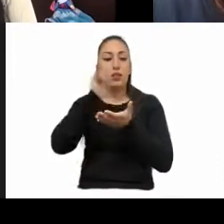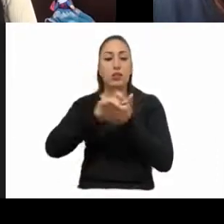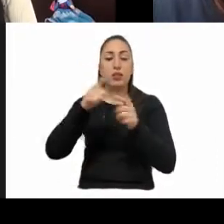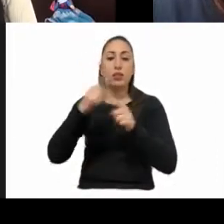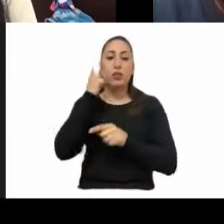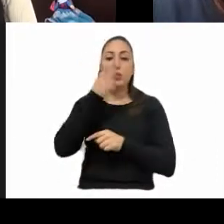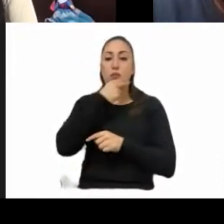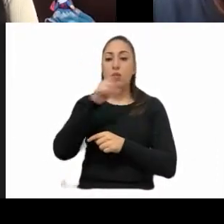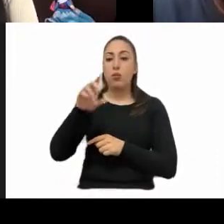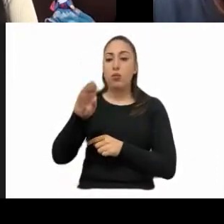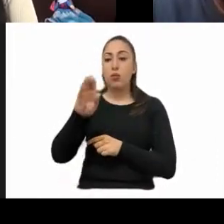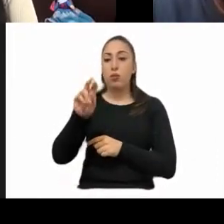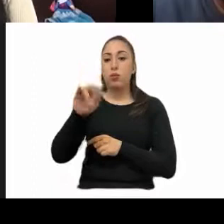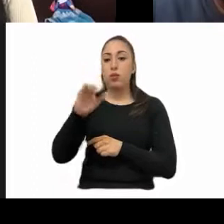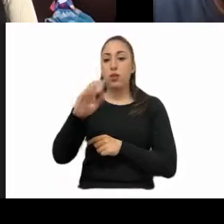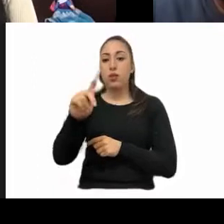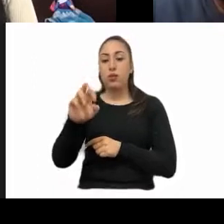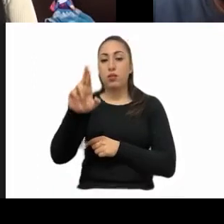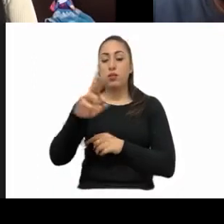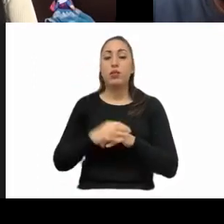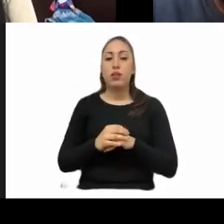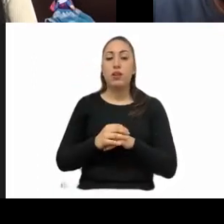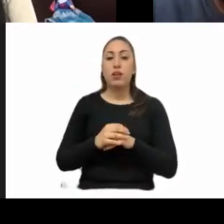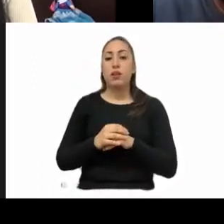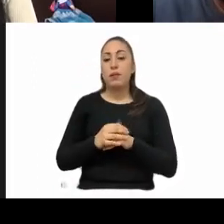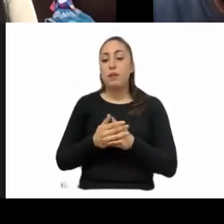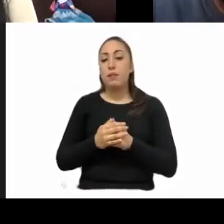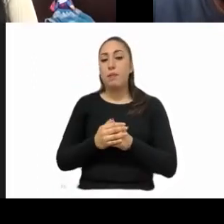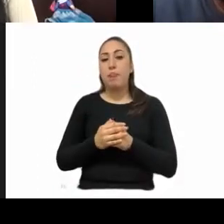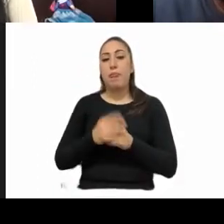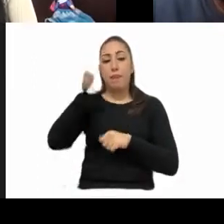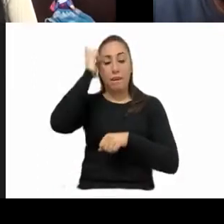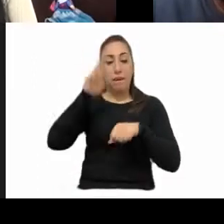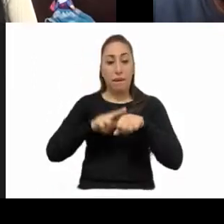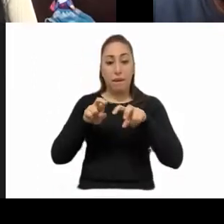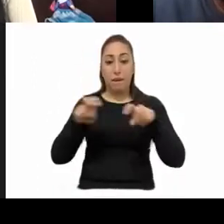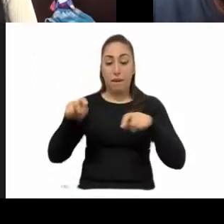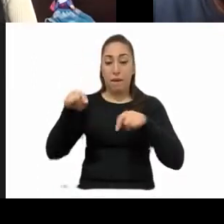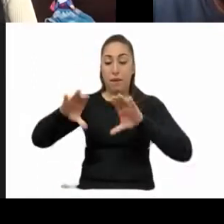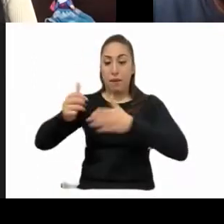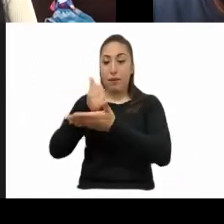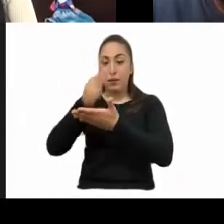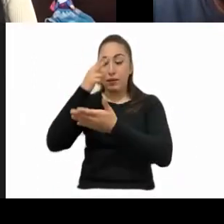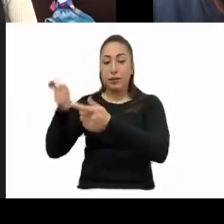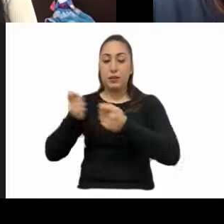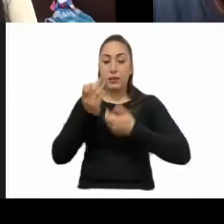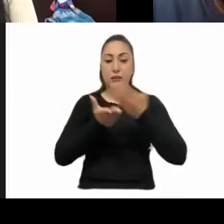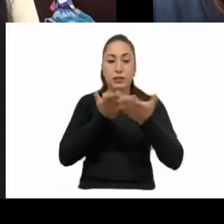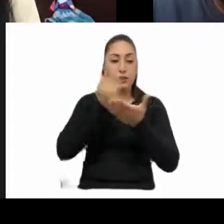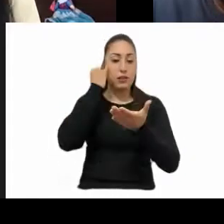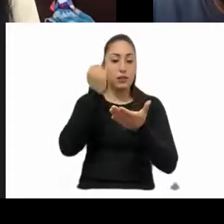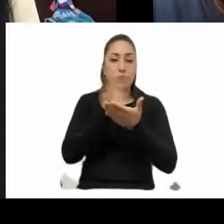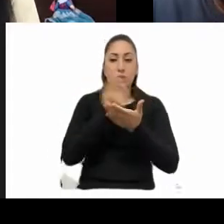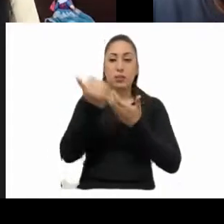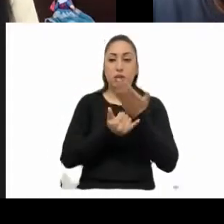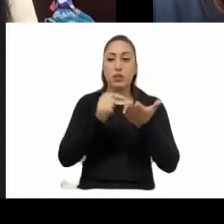Víctor Hugo Lobo Román. La mesa directiva de este honorable congreso turnó para opinión de esta comisión la iniciativa con proyecto por